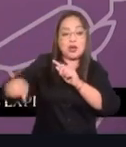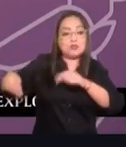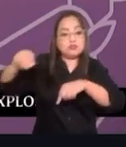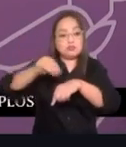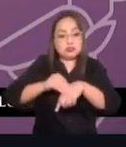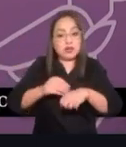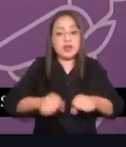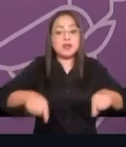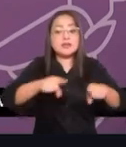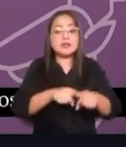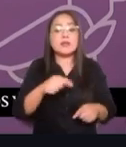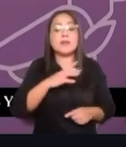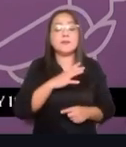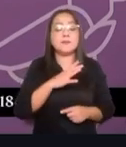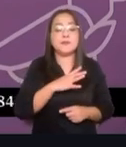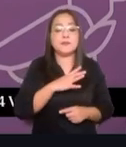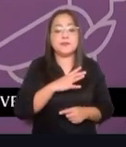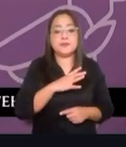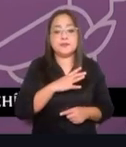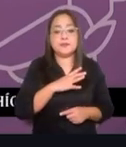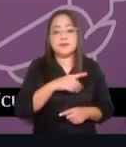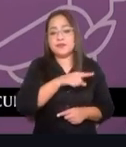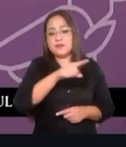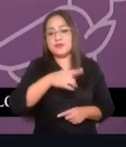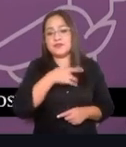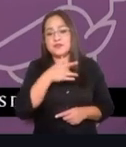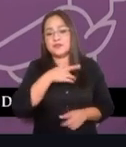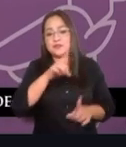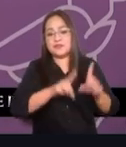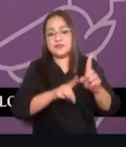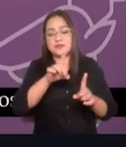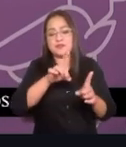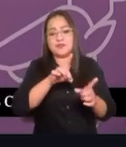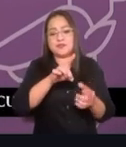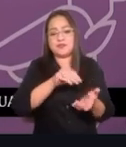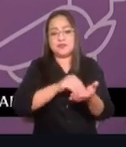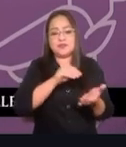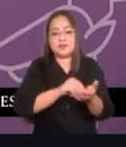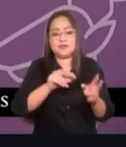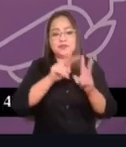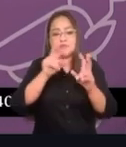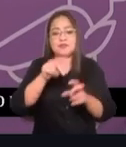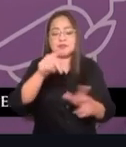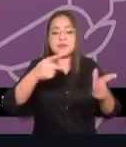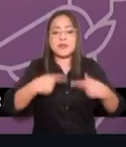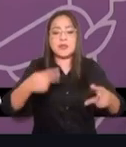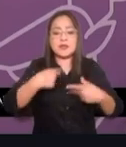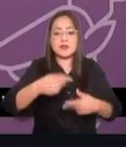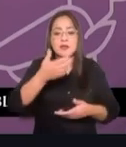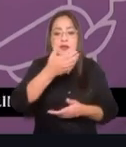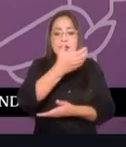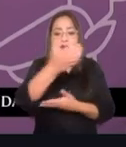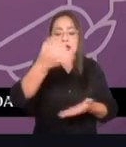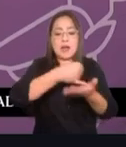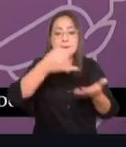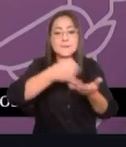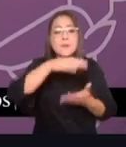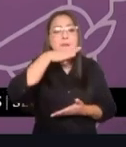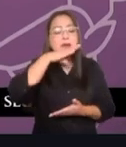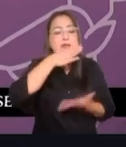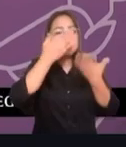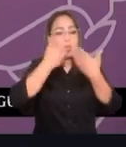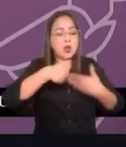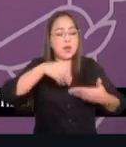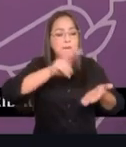por otro lado también, pues la incertidumbre que prevalece ahorita con los productores de maíz, de que no tengan un precio de garantía para